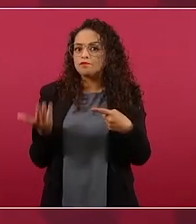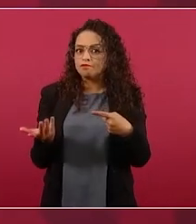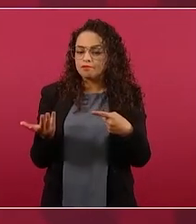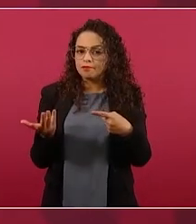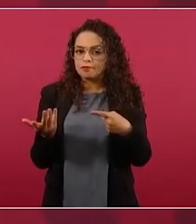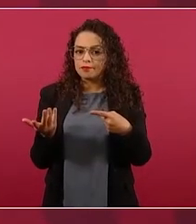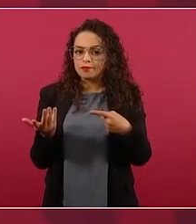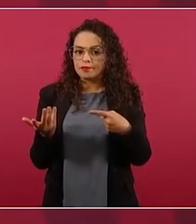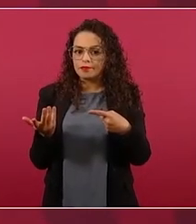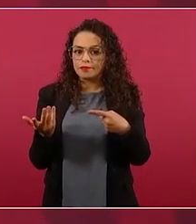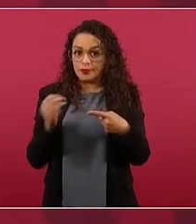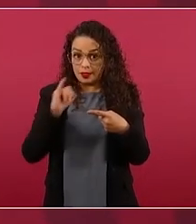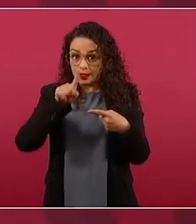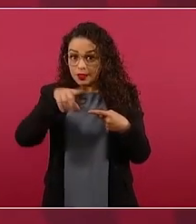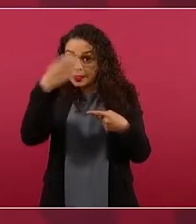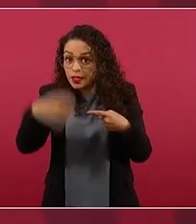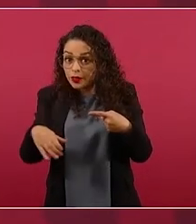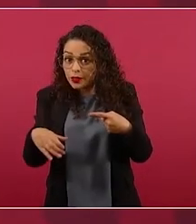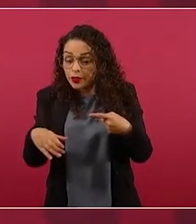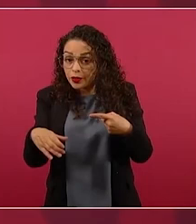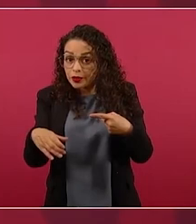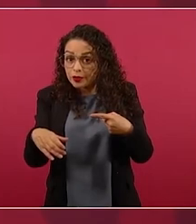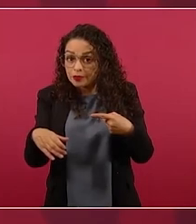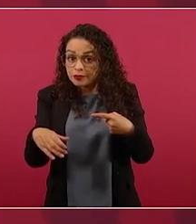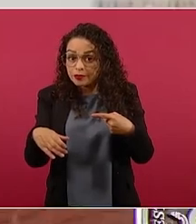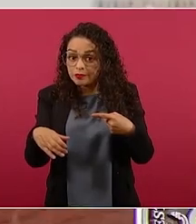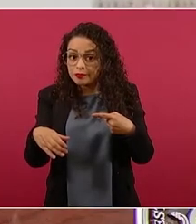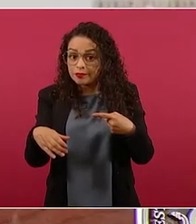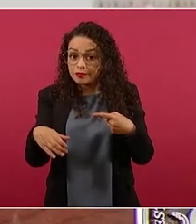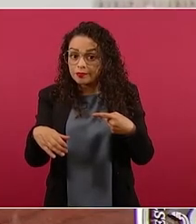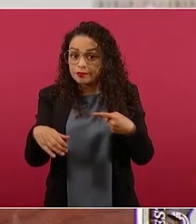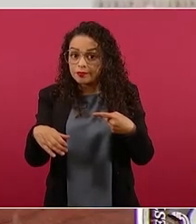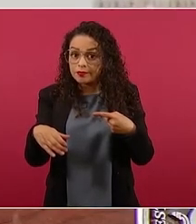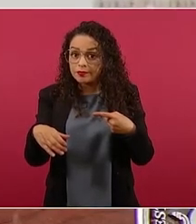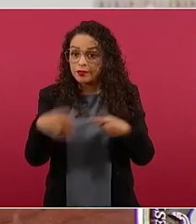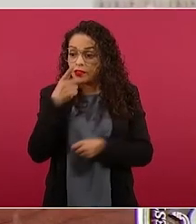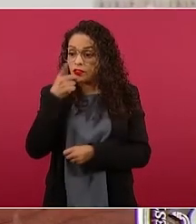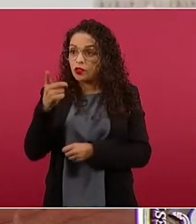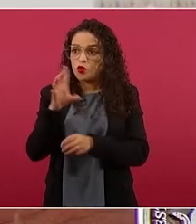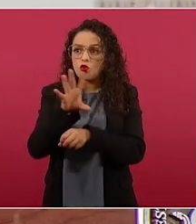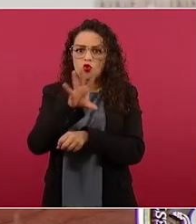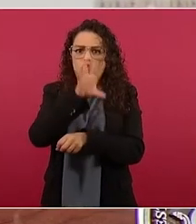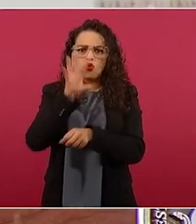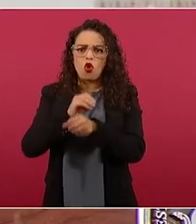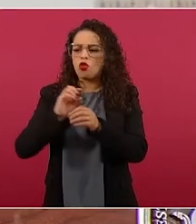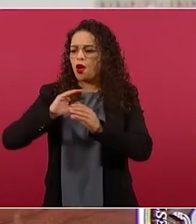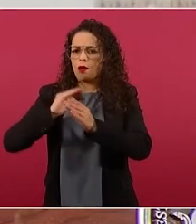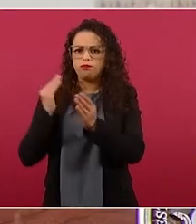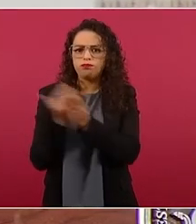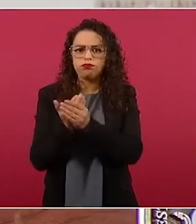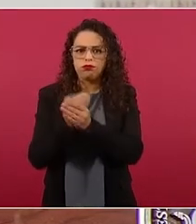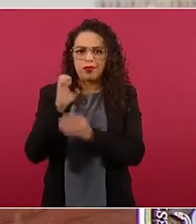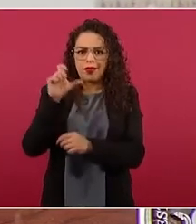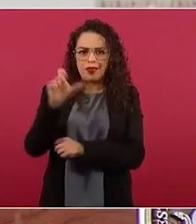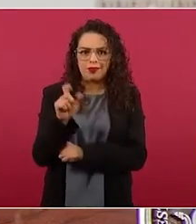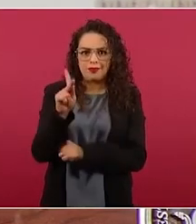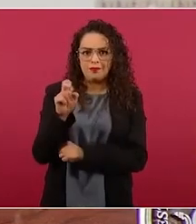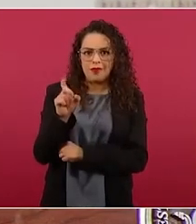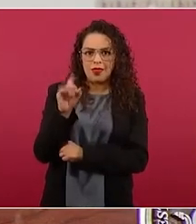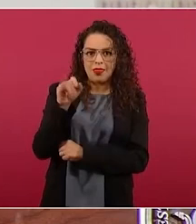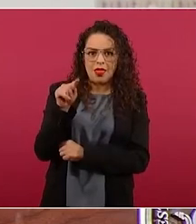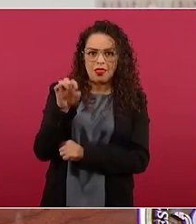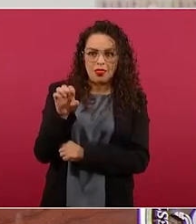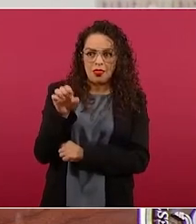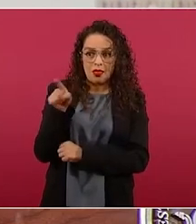todo lo que está en el expediente si se prueban las